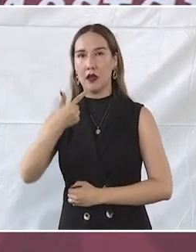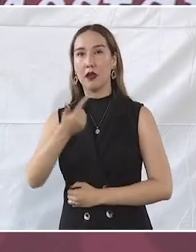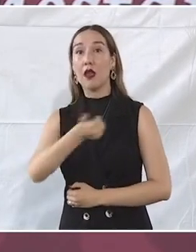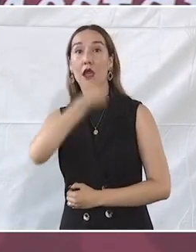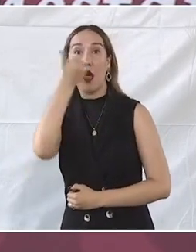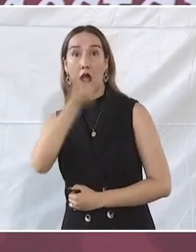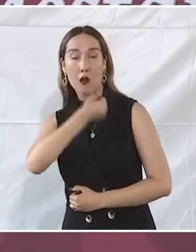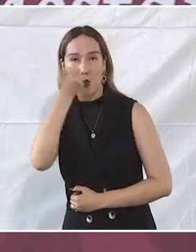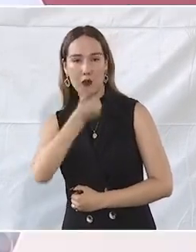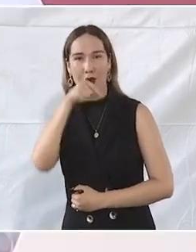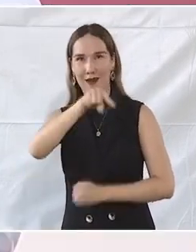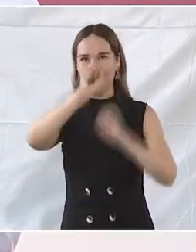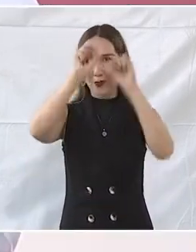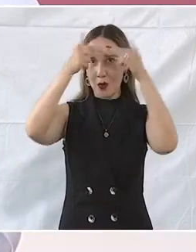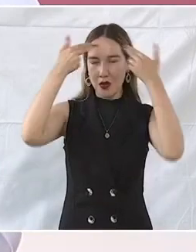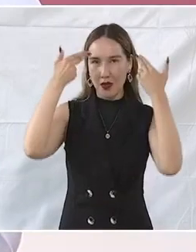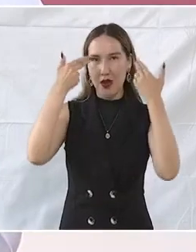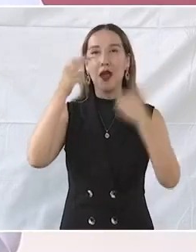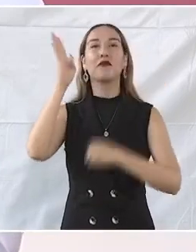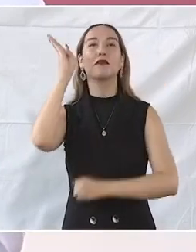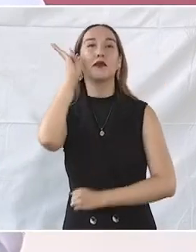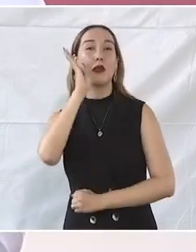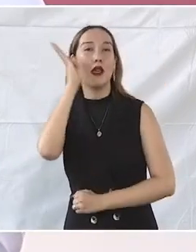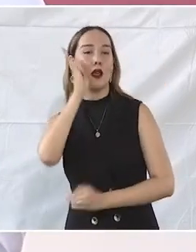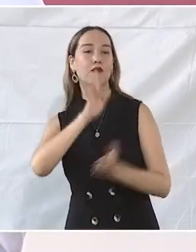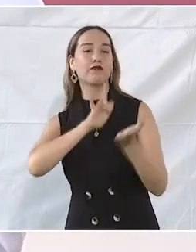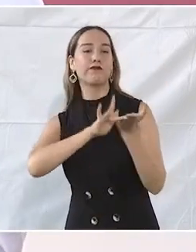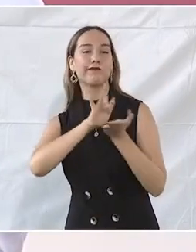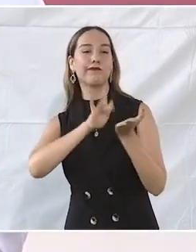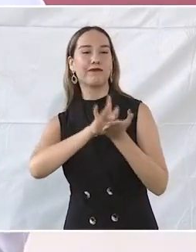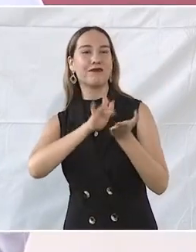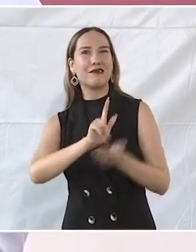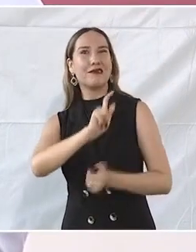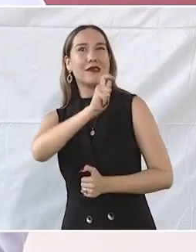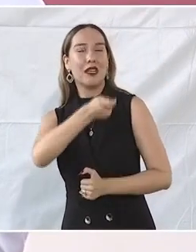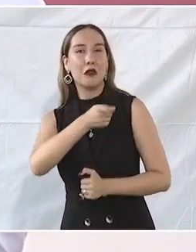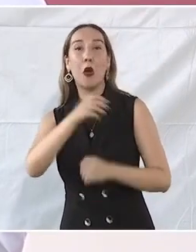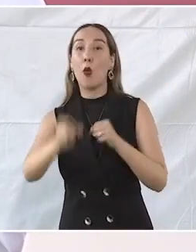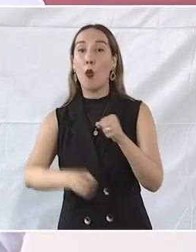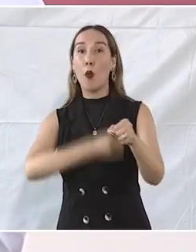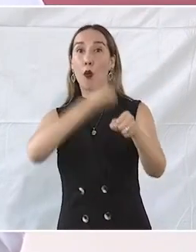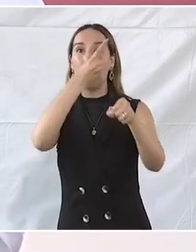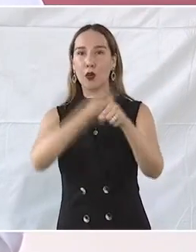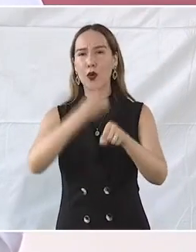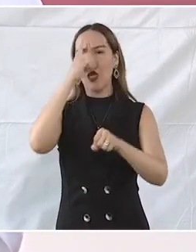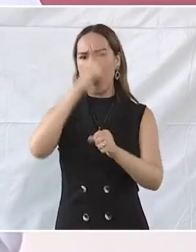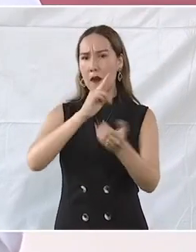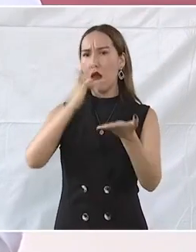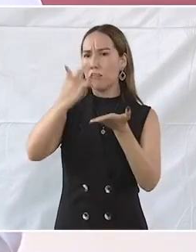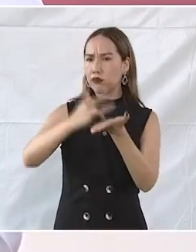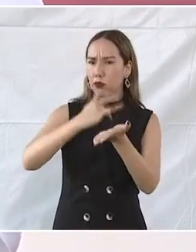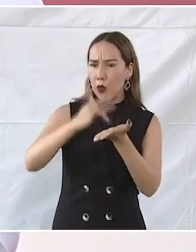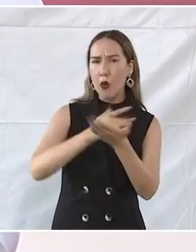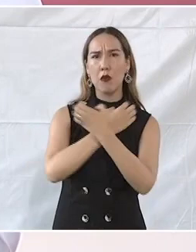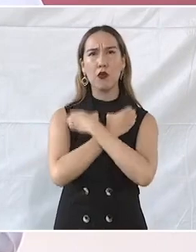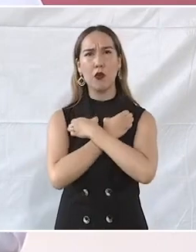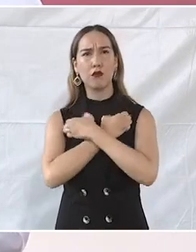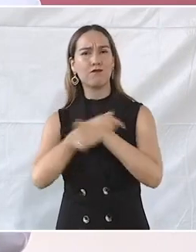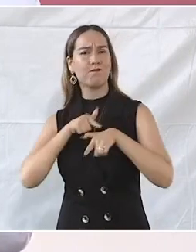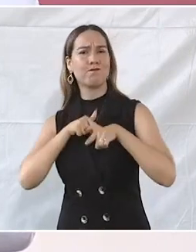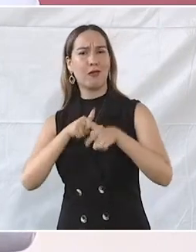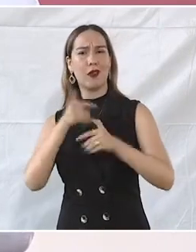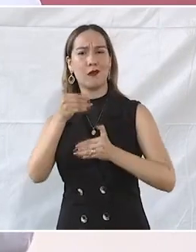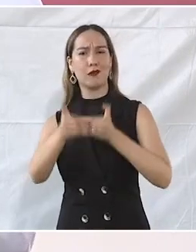niveles en la Huasteca están becados, lo que les permite tener un ingreso económico para seguir con su educación, que sin duda